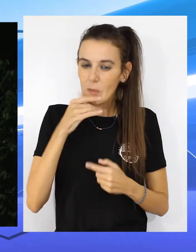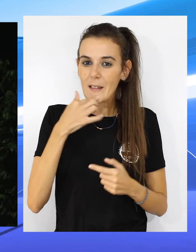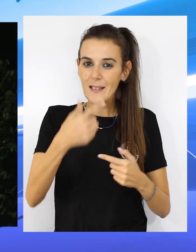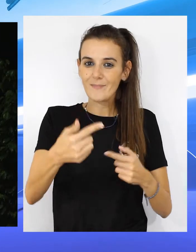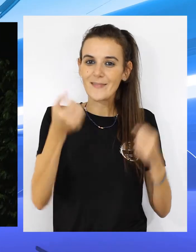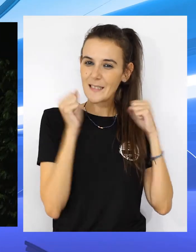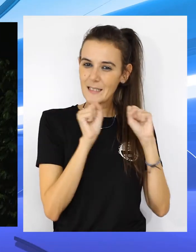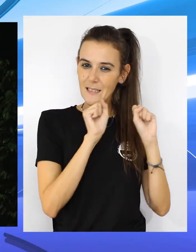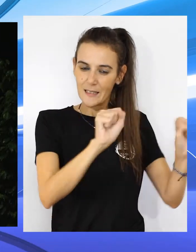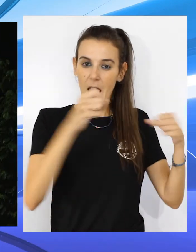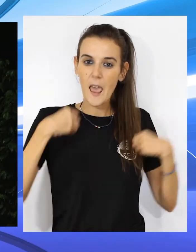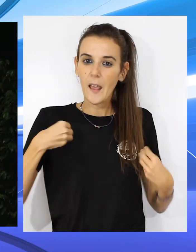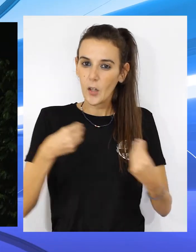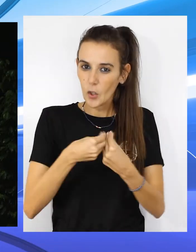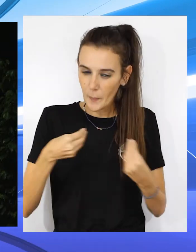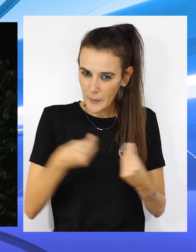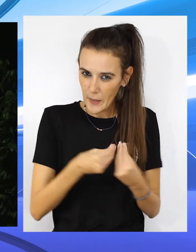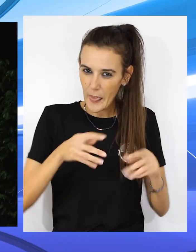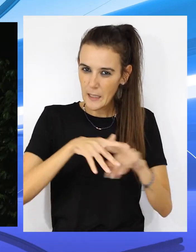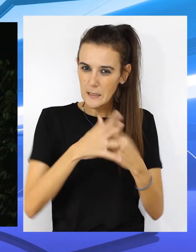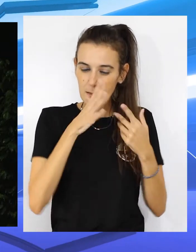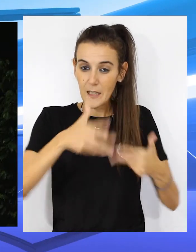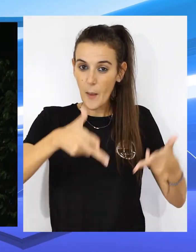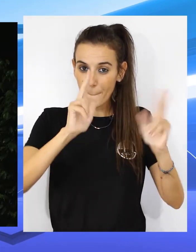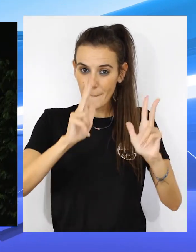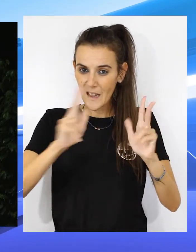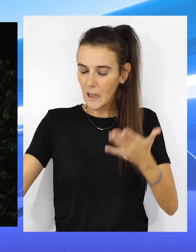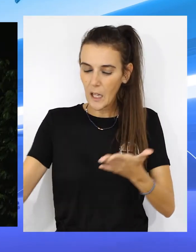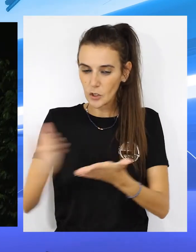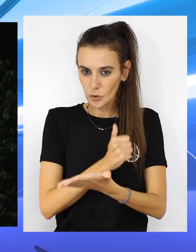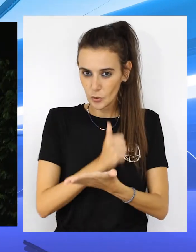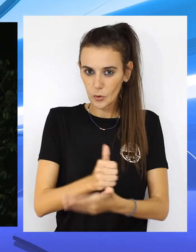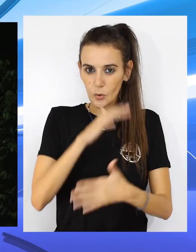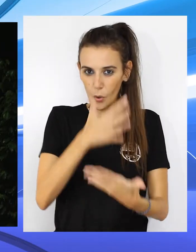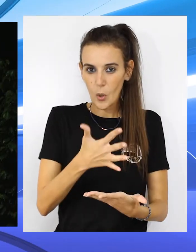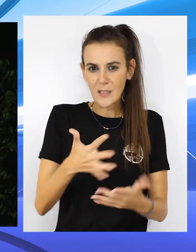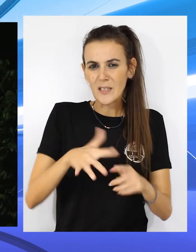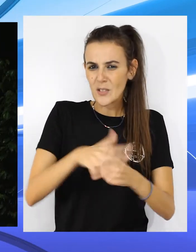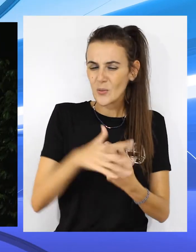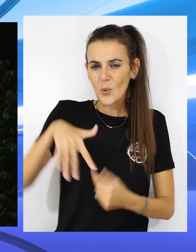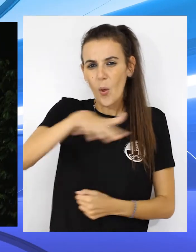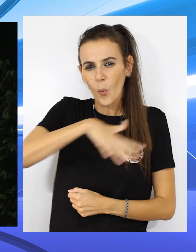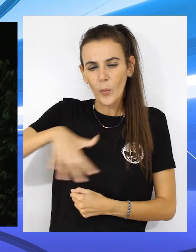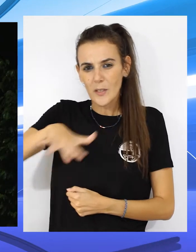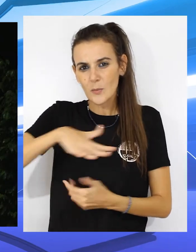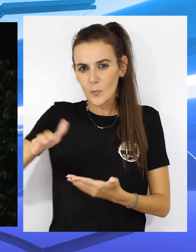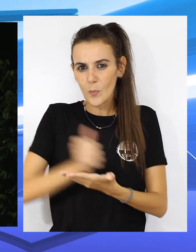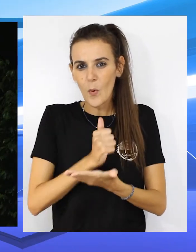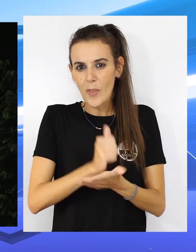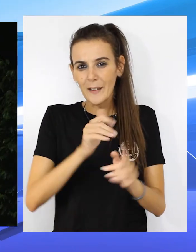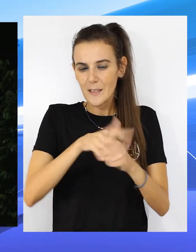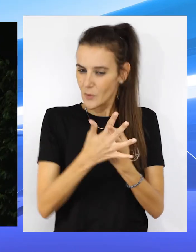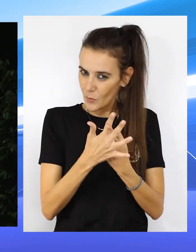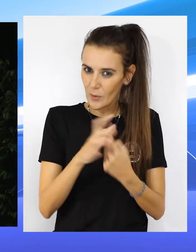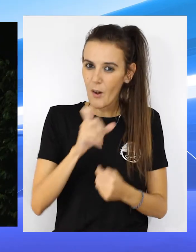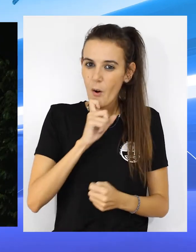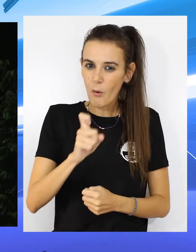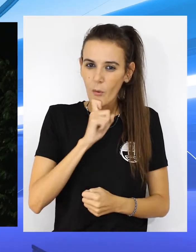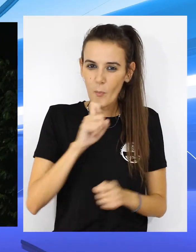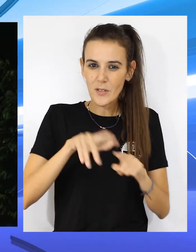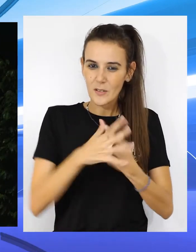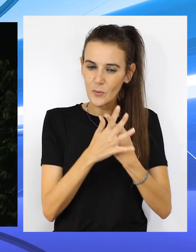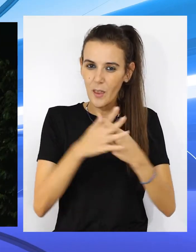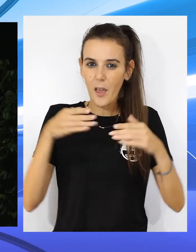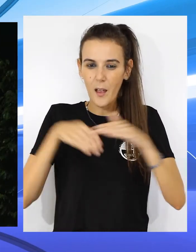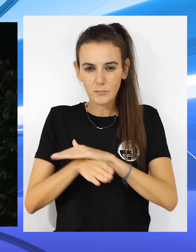se defiende la convivencia en libertad en un espacio en el que resulta